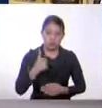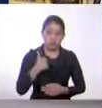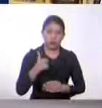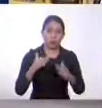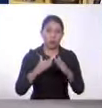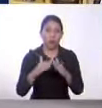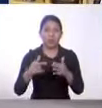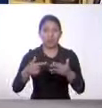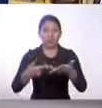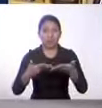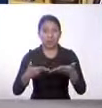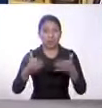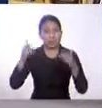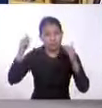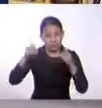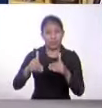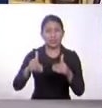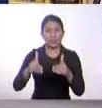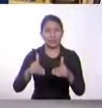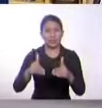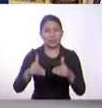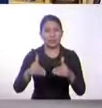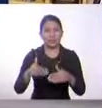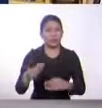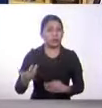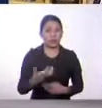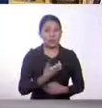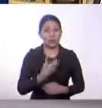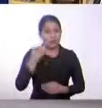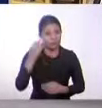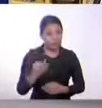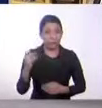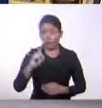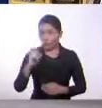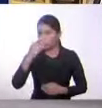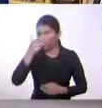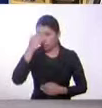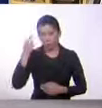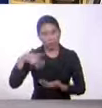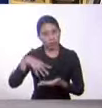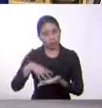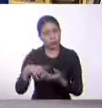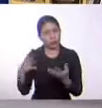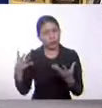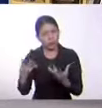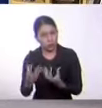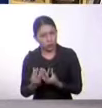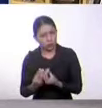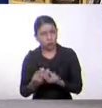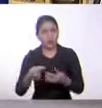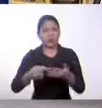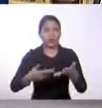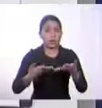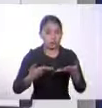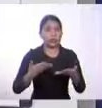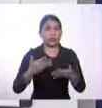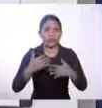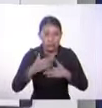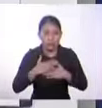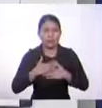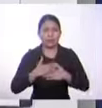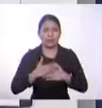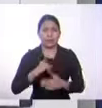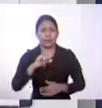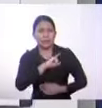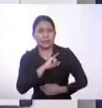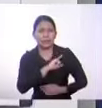derechos específicos a los cuales tenemos que tomar en cuenta para las poblaciones minoritarias y es el derecho a la existencia y a la